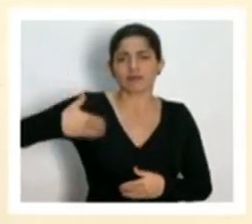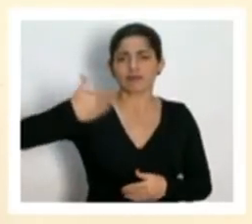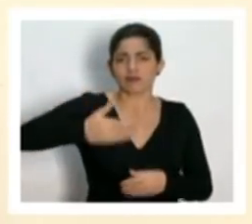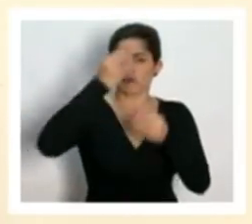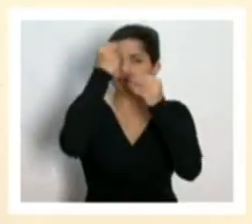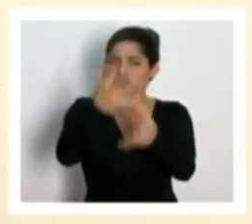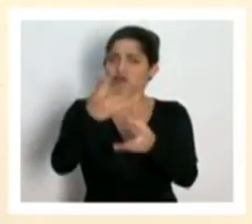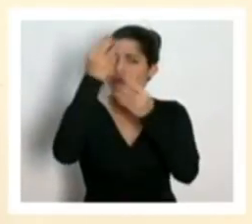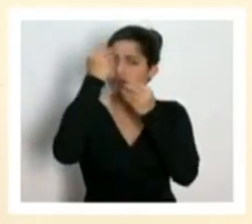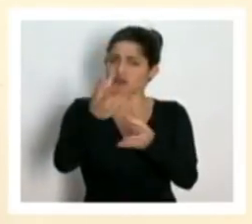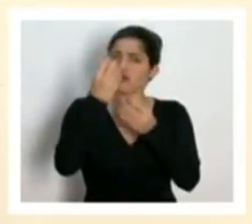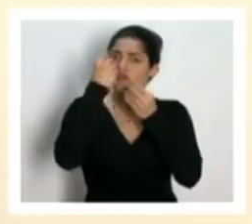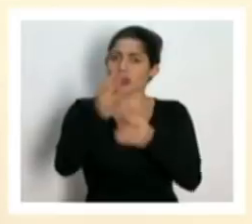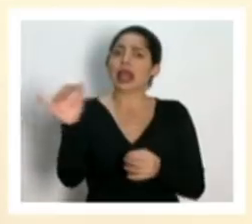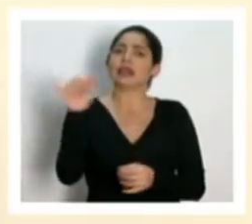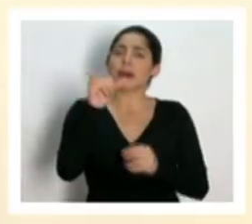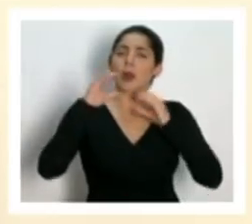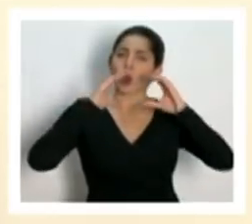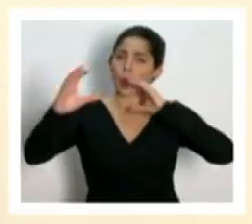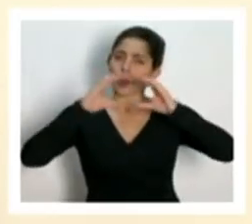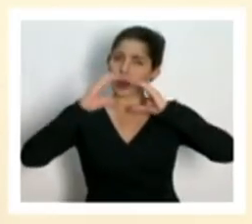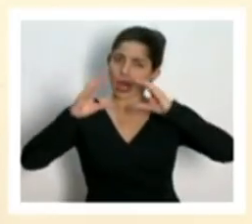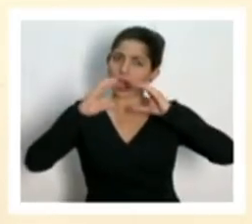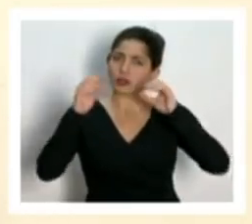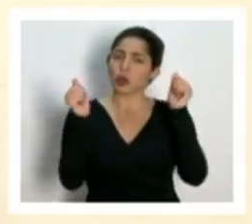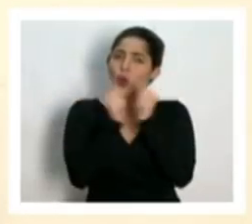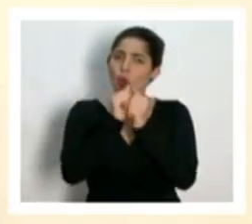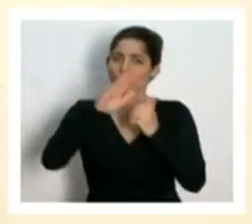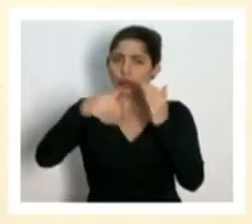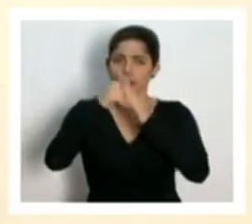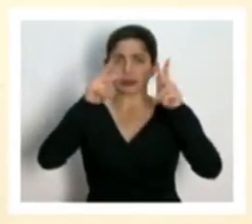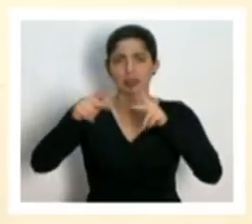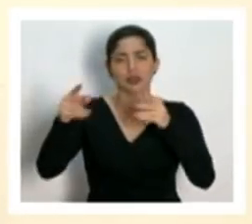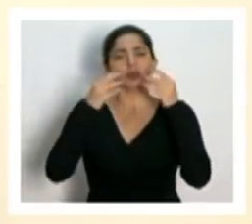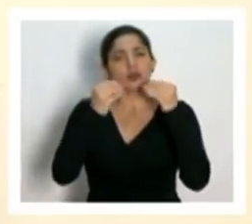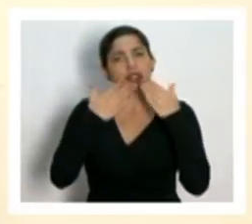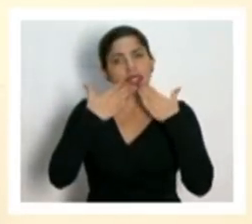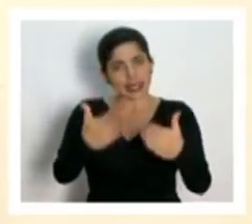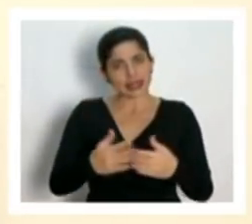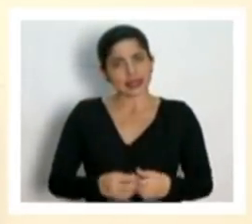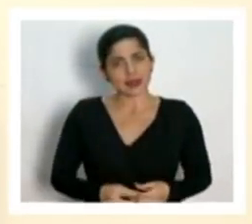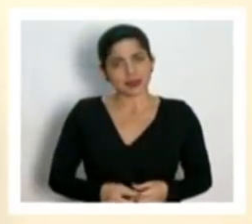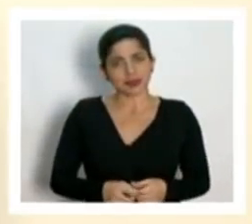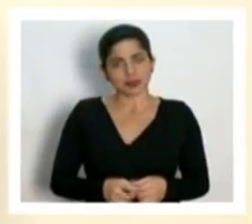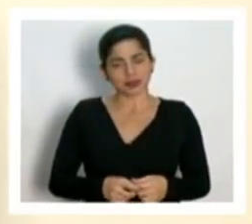rendición de cuentas sino de comunicación con la ciudadanía muchísimas gracias gracias